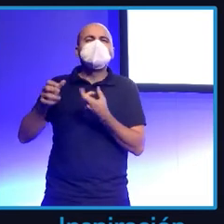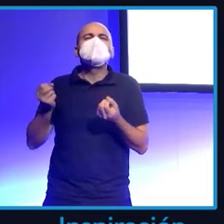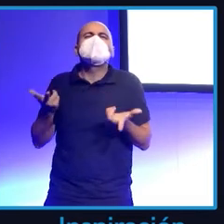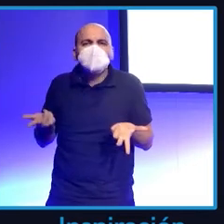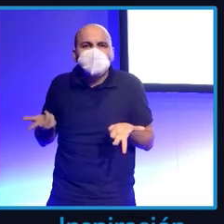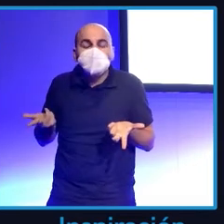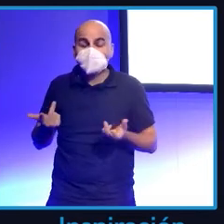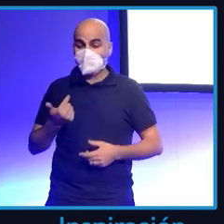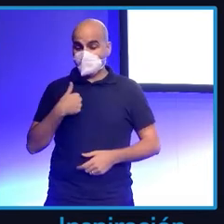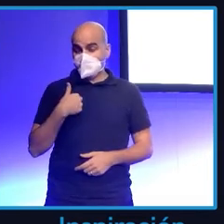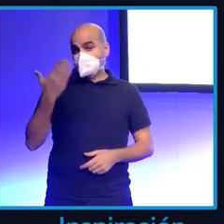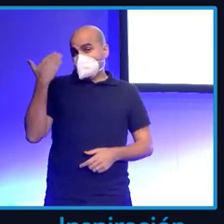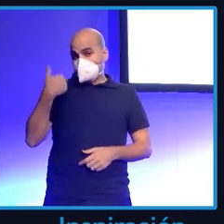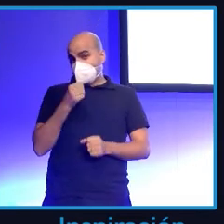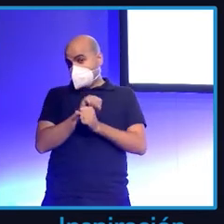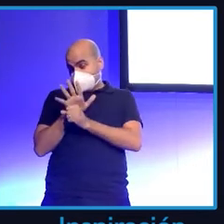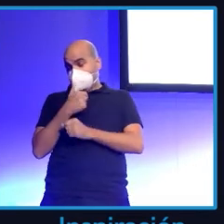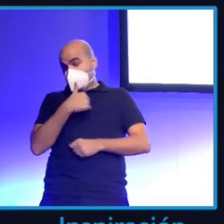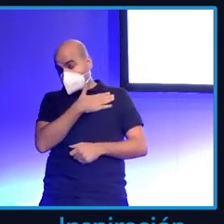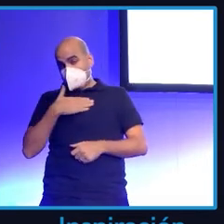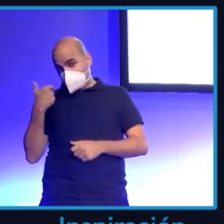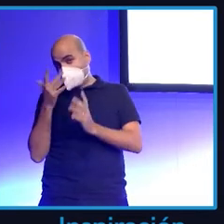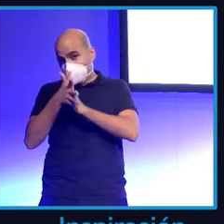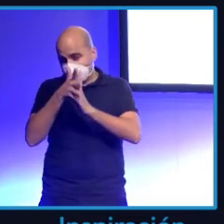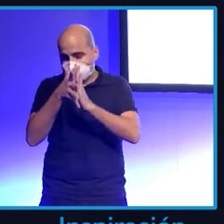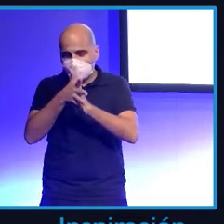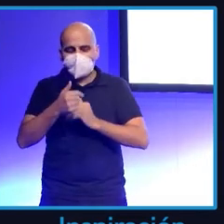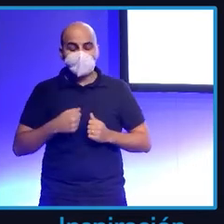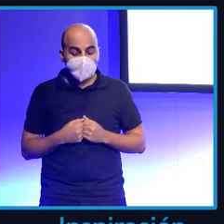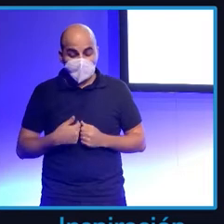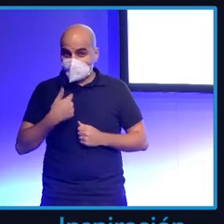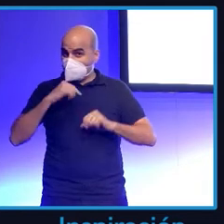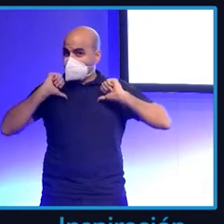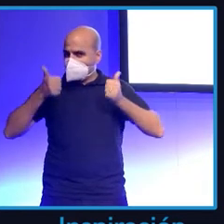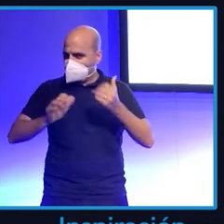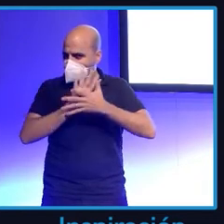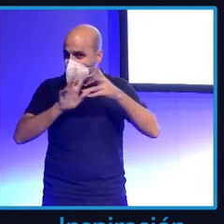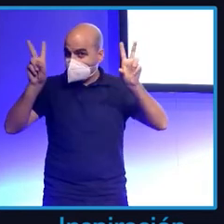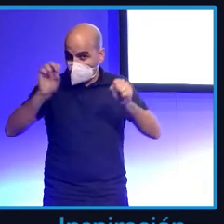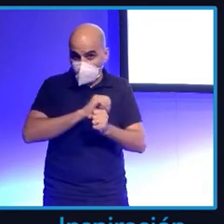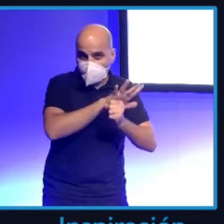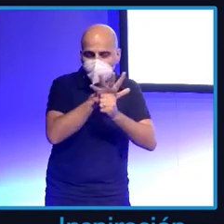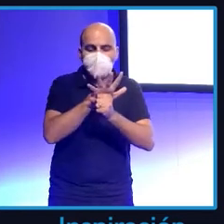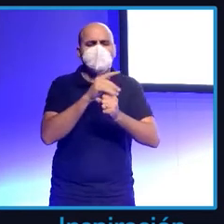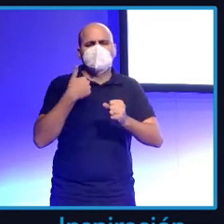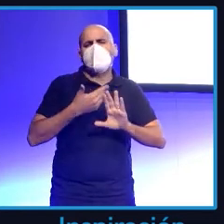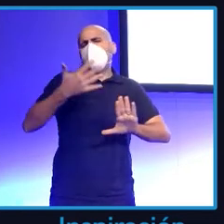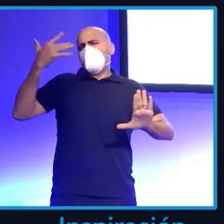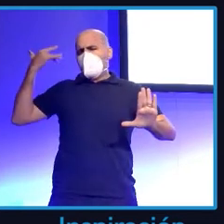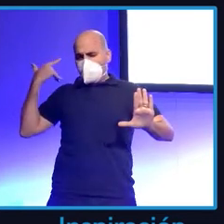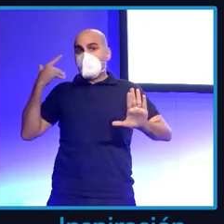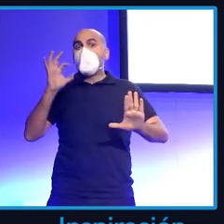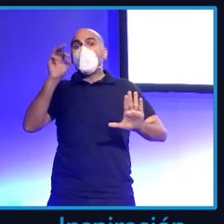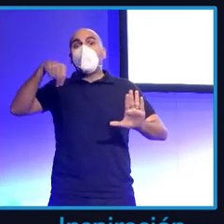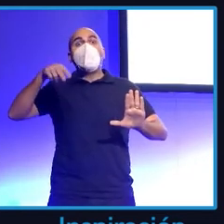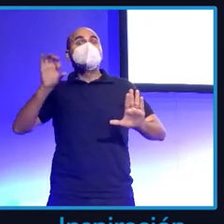yo en la pandemia, que quería contaros un poquito sobre esto, cuando empecé a hablar del coronavirus. Ya venía hablando de ello desde enero, desde que la OMS empezó a decir